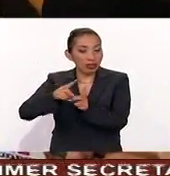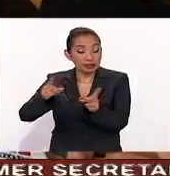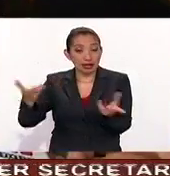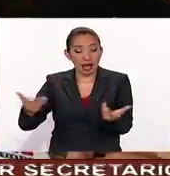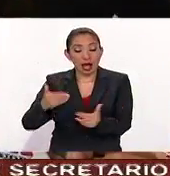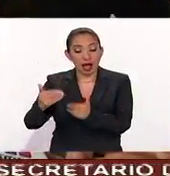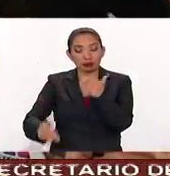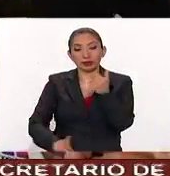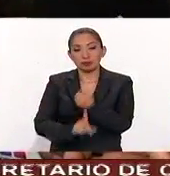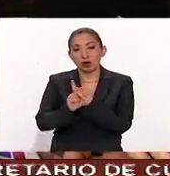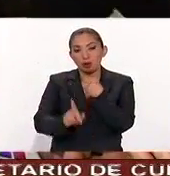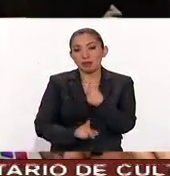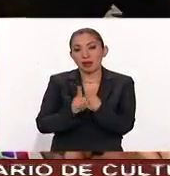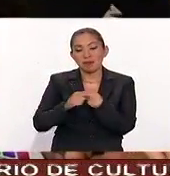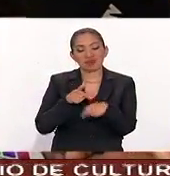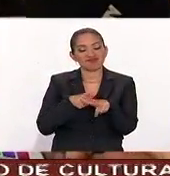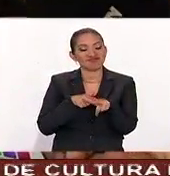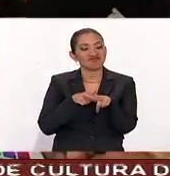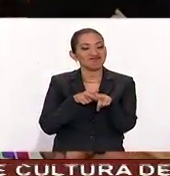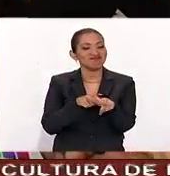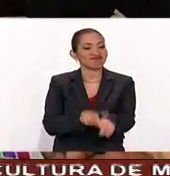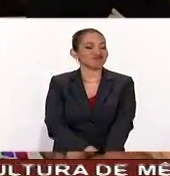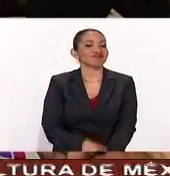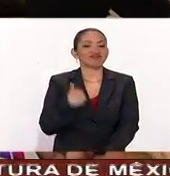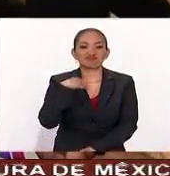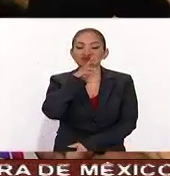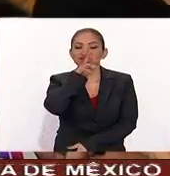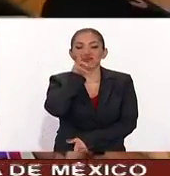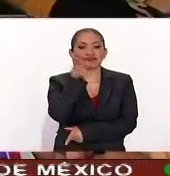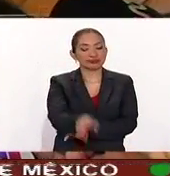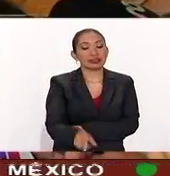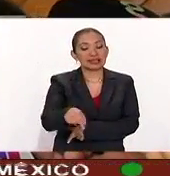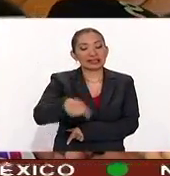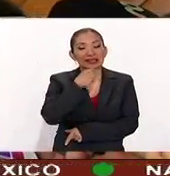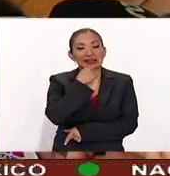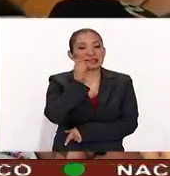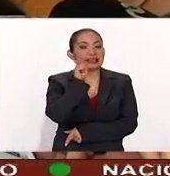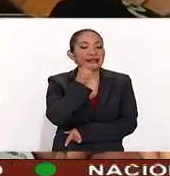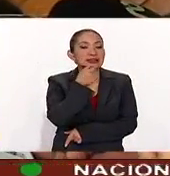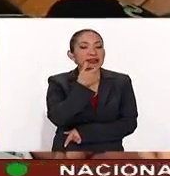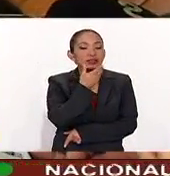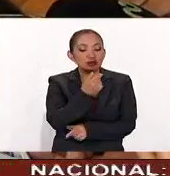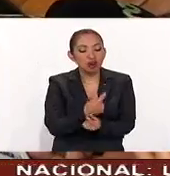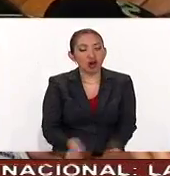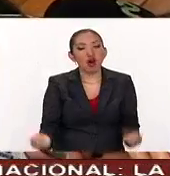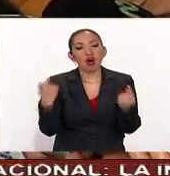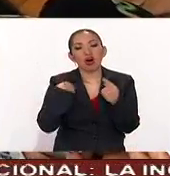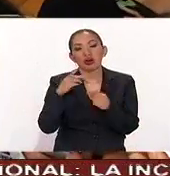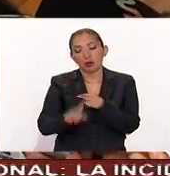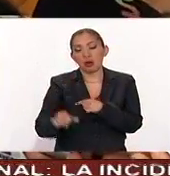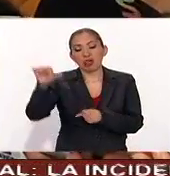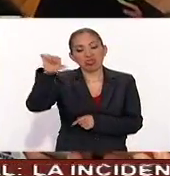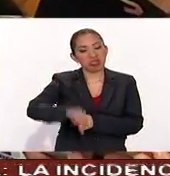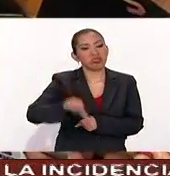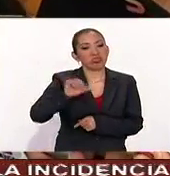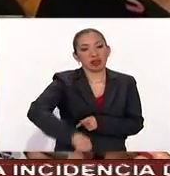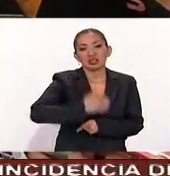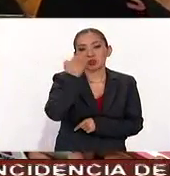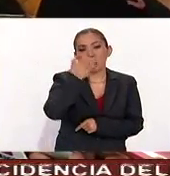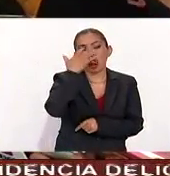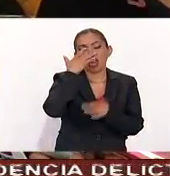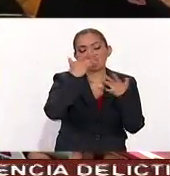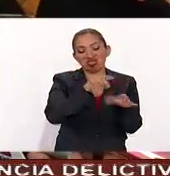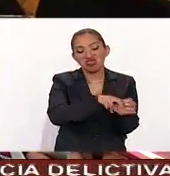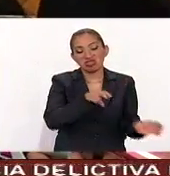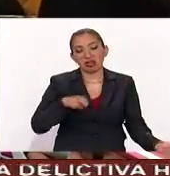genera una problemática permanente que va a dar como consecuencia que las niñas y los niños tengan una alta reprobación y deserción